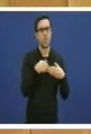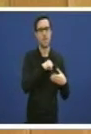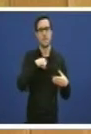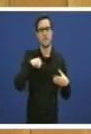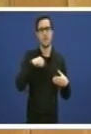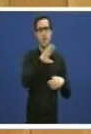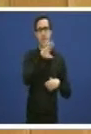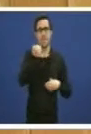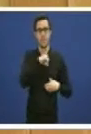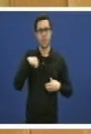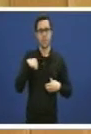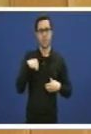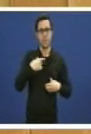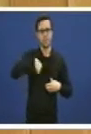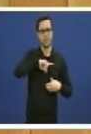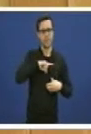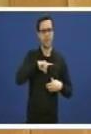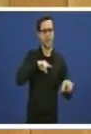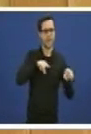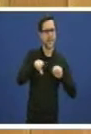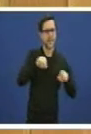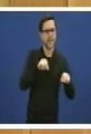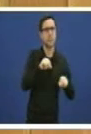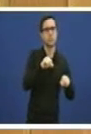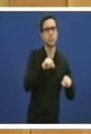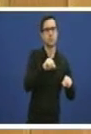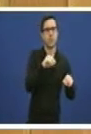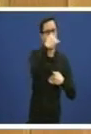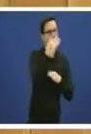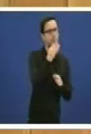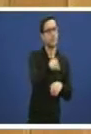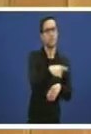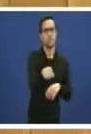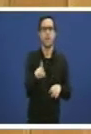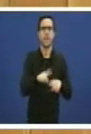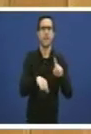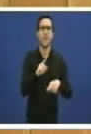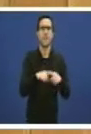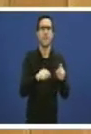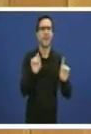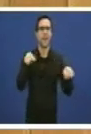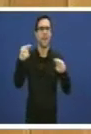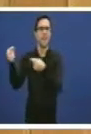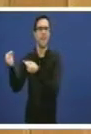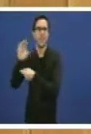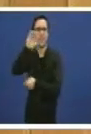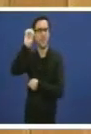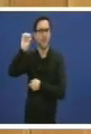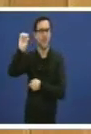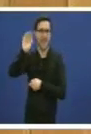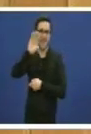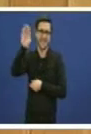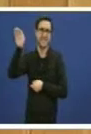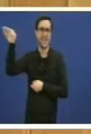queda regulado na Unión Europea por os tratados e directivas dos seus cidadans en o que se refire as persoas extranseiras